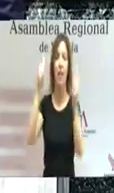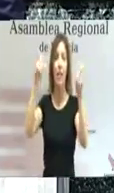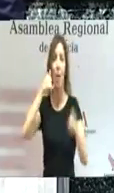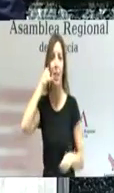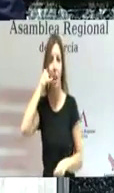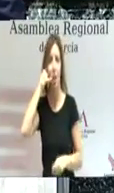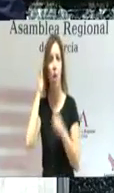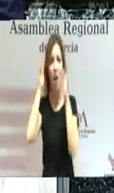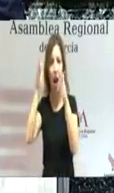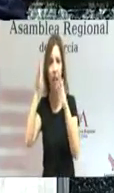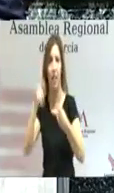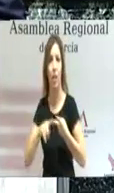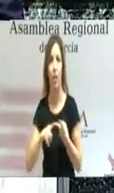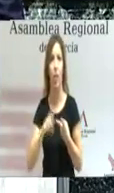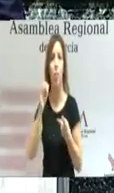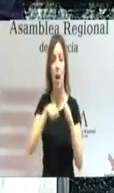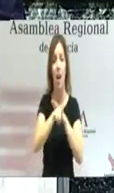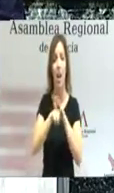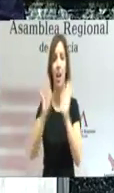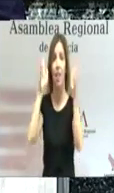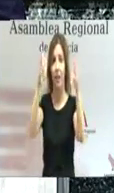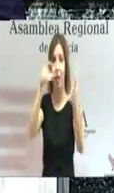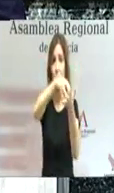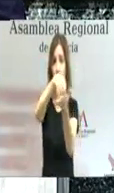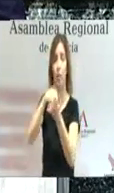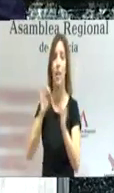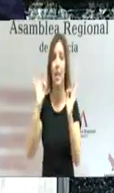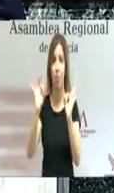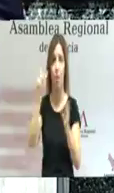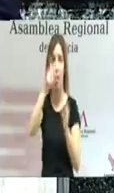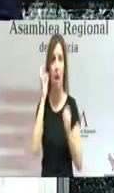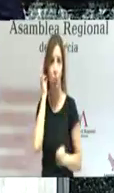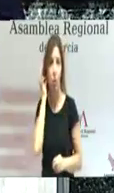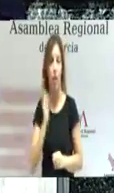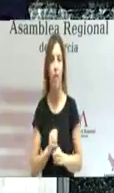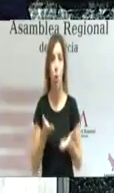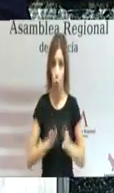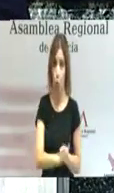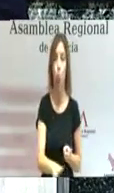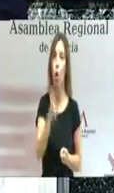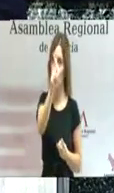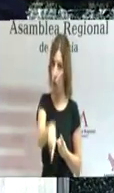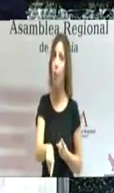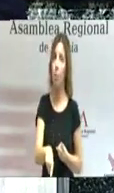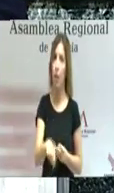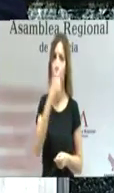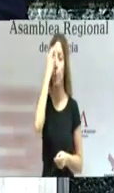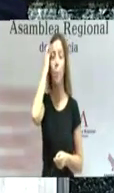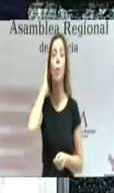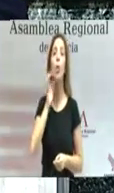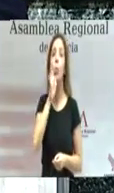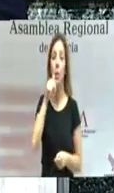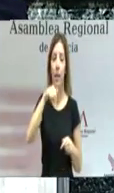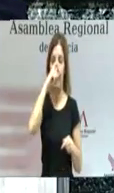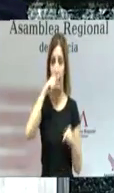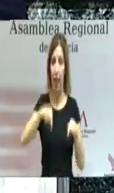y un 25% en la red de centros de atención especializada. También sus hijos, porque hemos aplicado un sistema